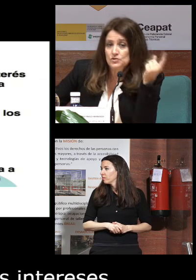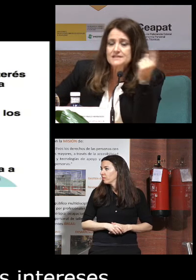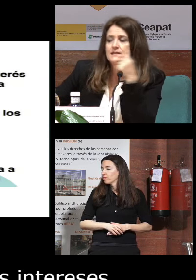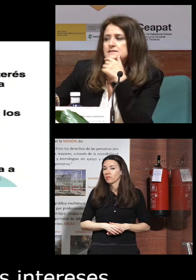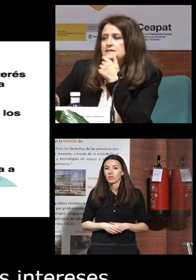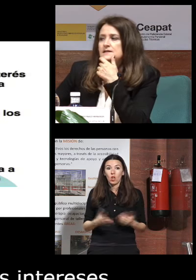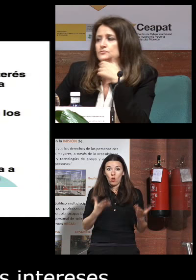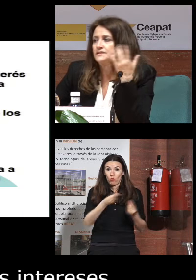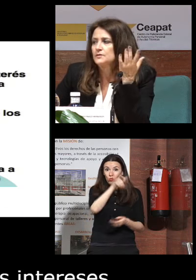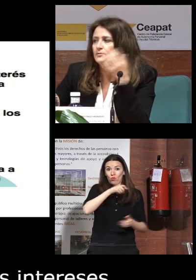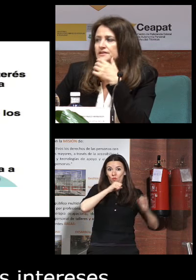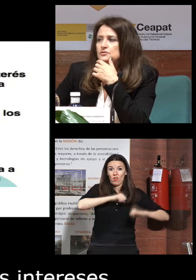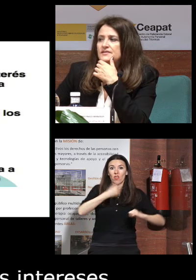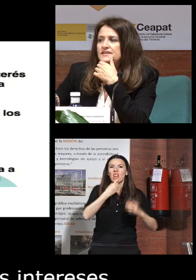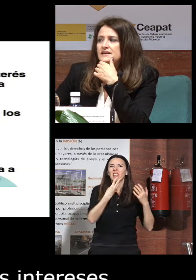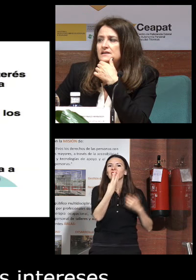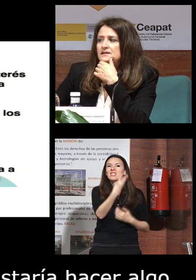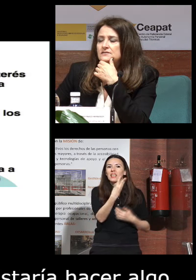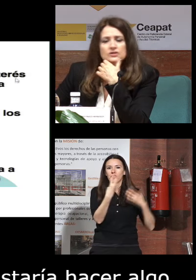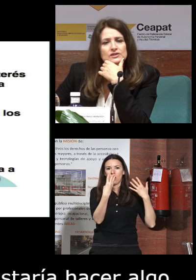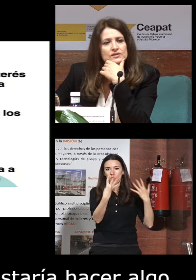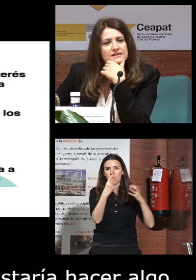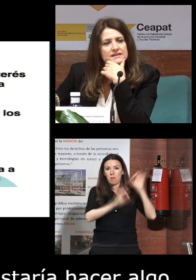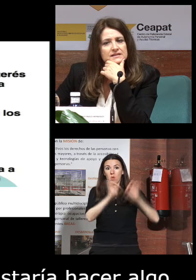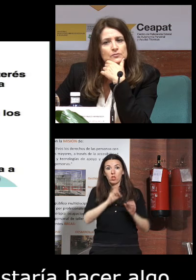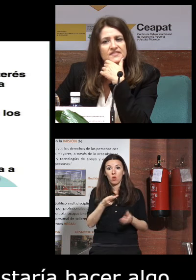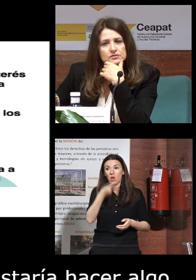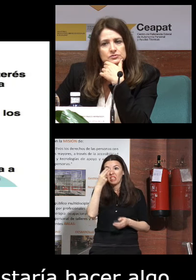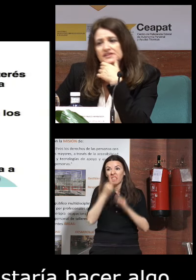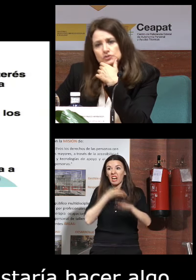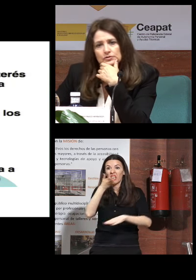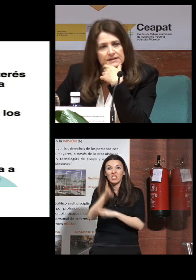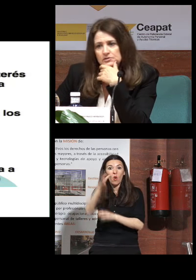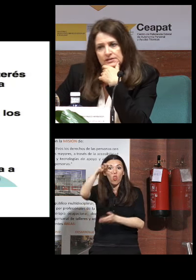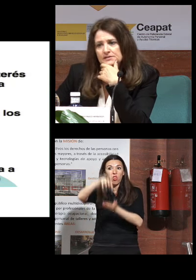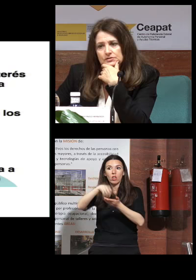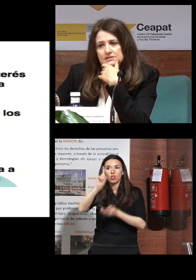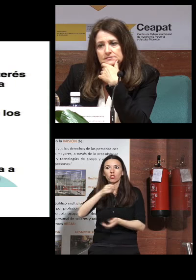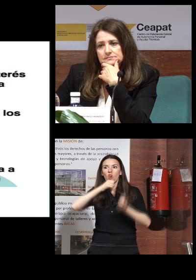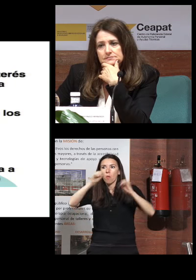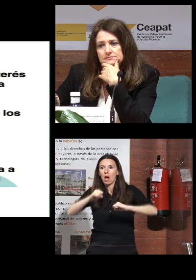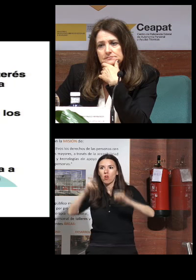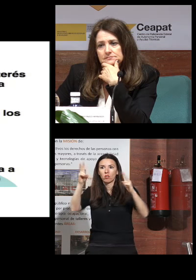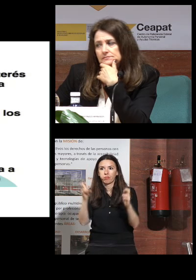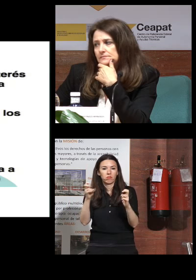muchas de ellas decían un 39% decía no tengo ningún interés de ir a un centro donde solo haya personas mayores